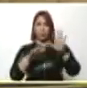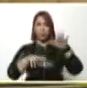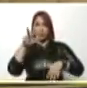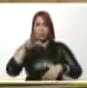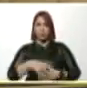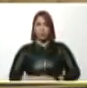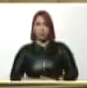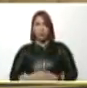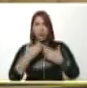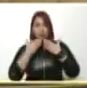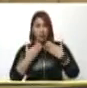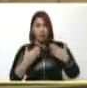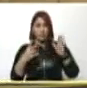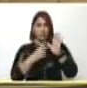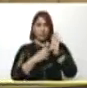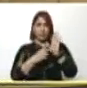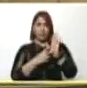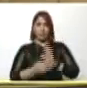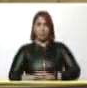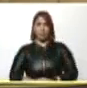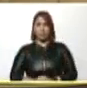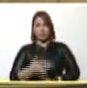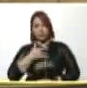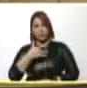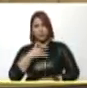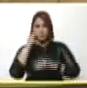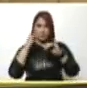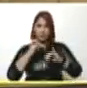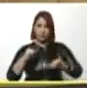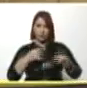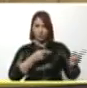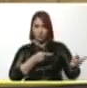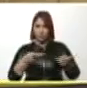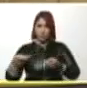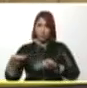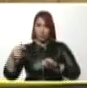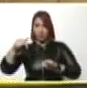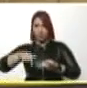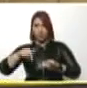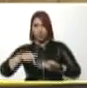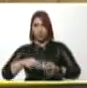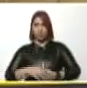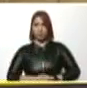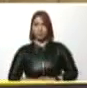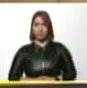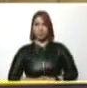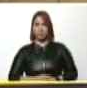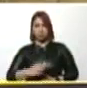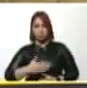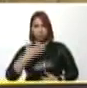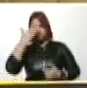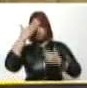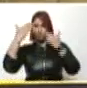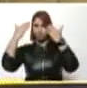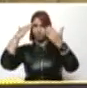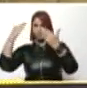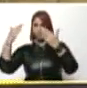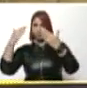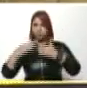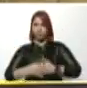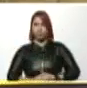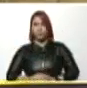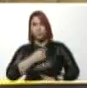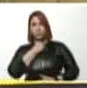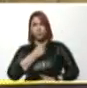Les agradezco de verdad. Me siento muy feliz de haberlos recibido aquí, de poder saludarlos. Aunque me